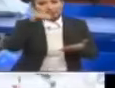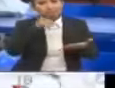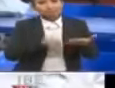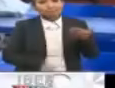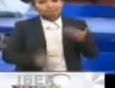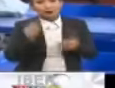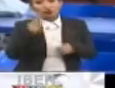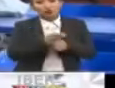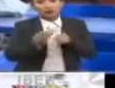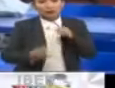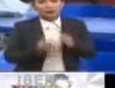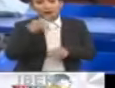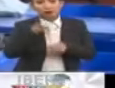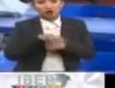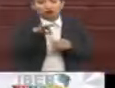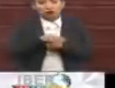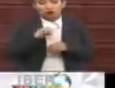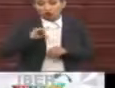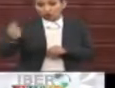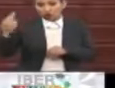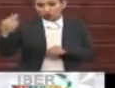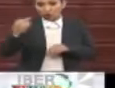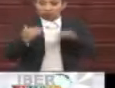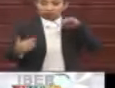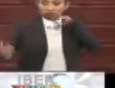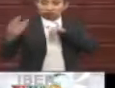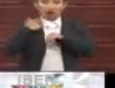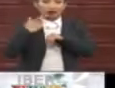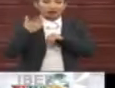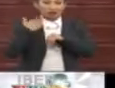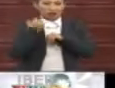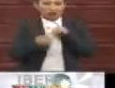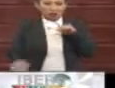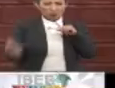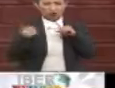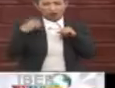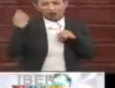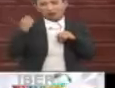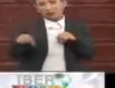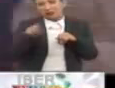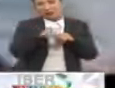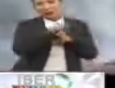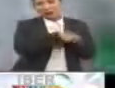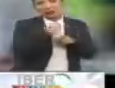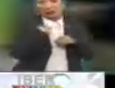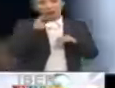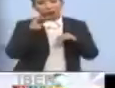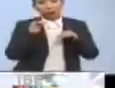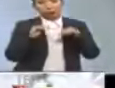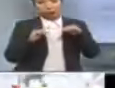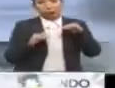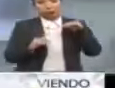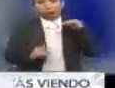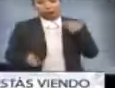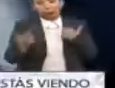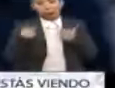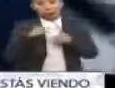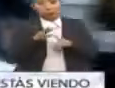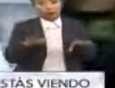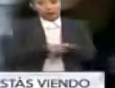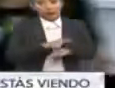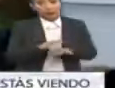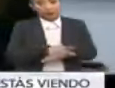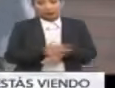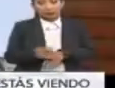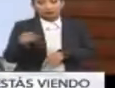en la segunda ronda, y los grandes nombres, los grandes políticos, establishment, buena parte del establishment político brasileño, sobre todo